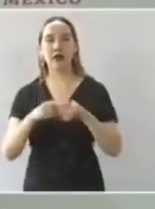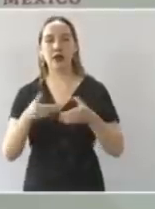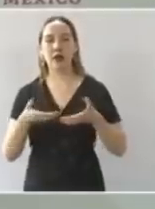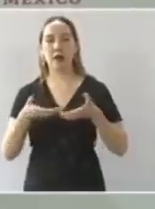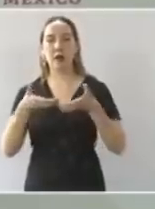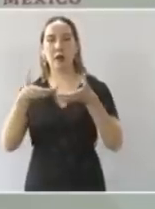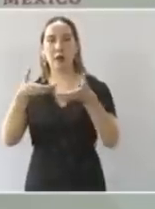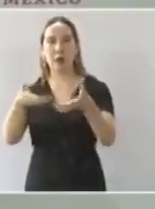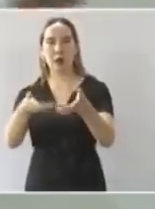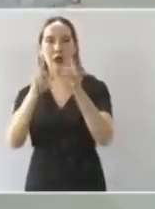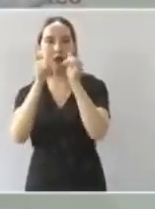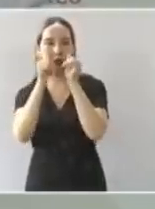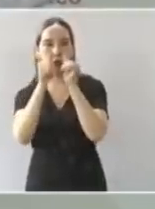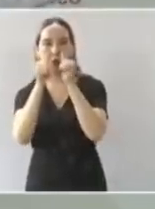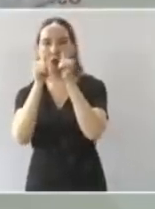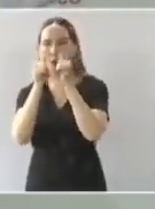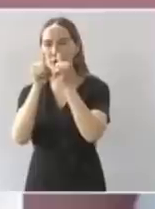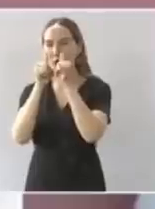comunidades